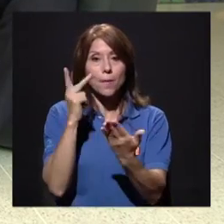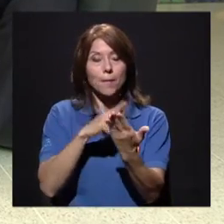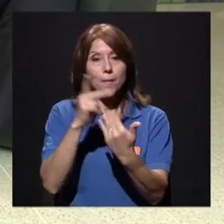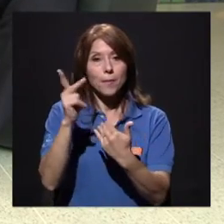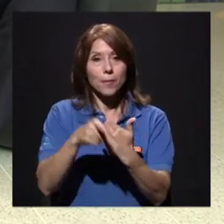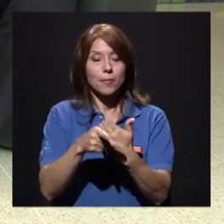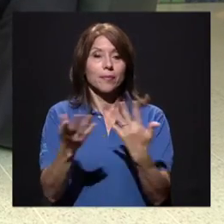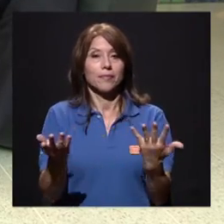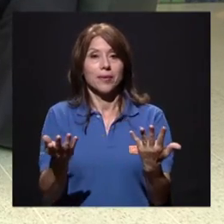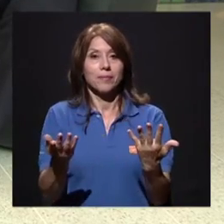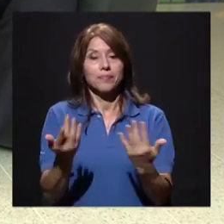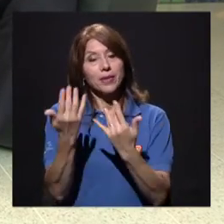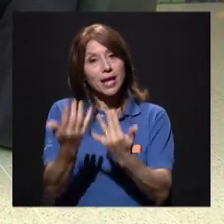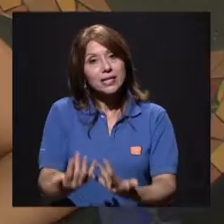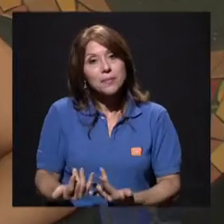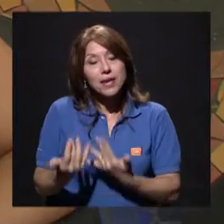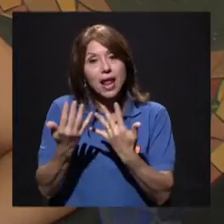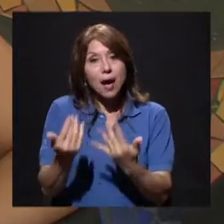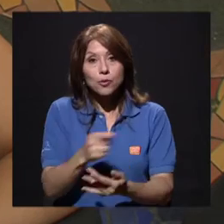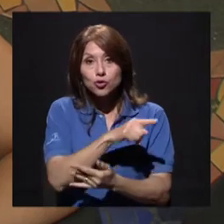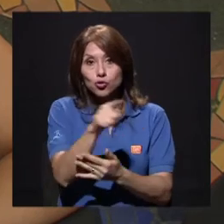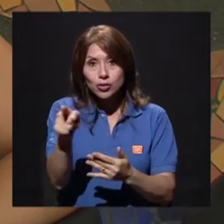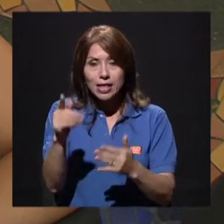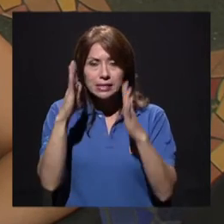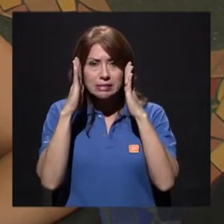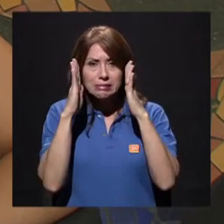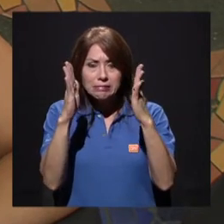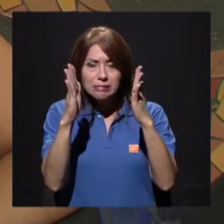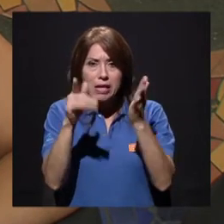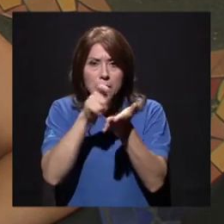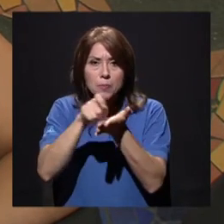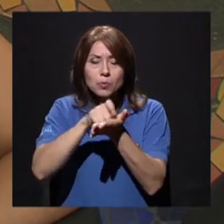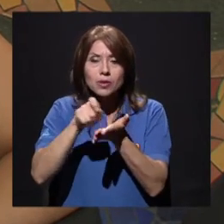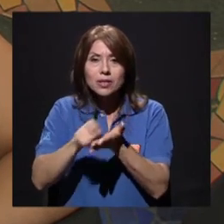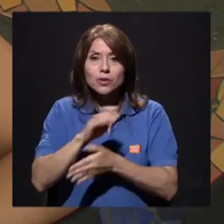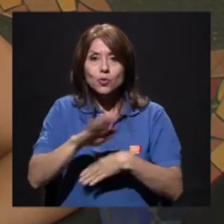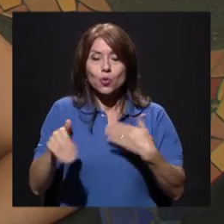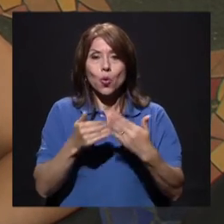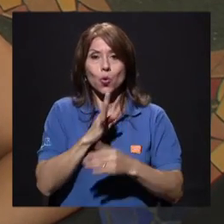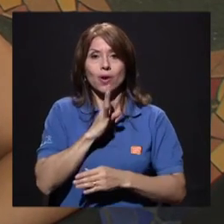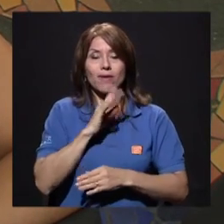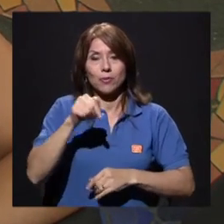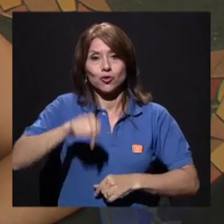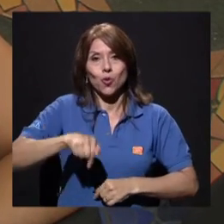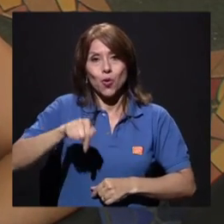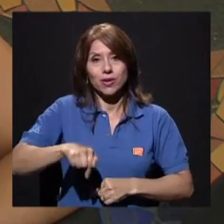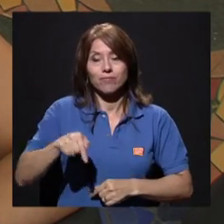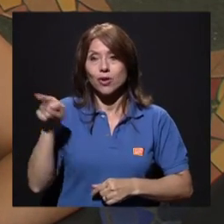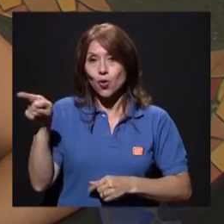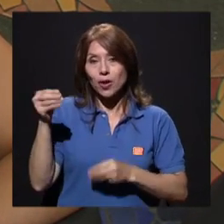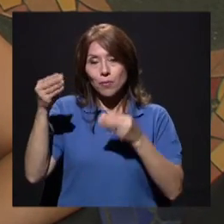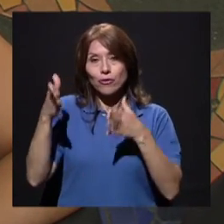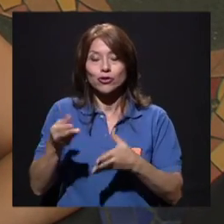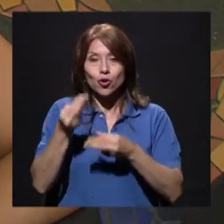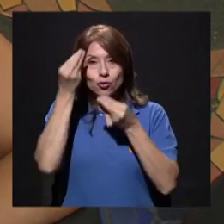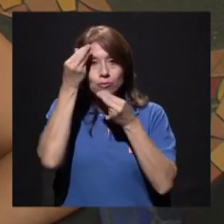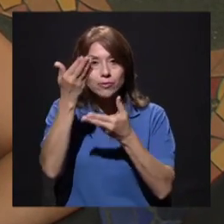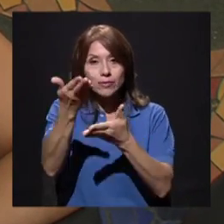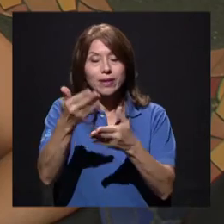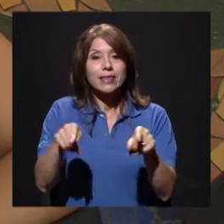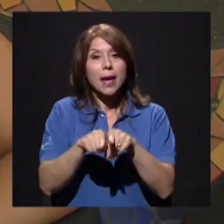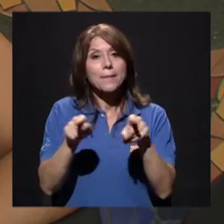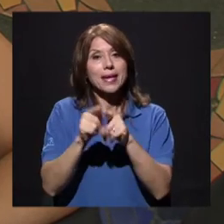por acompañarnos en este programa. Esperamos que hayan tomado nota de todo lo que hablamos hoy y lo que el profesor nos compartió.